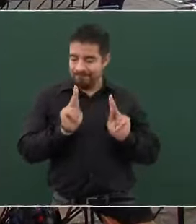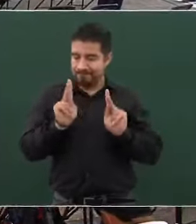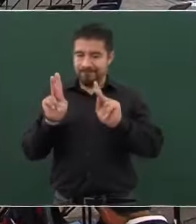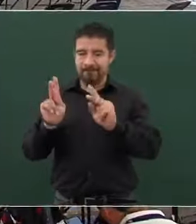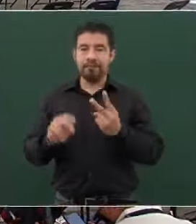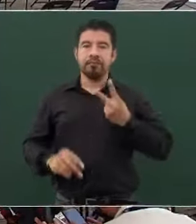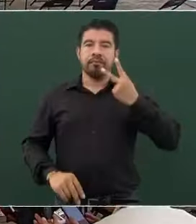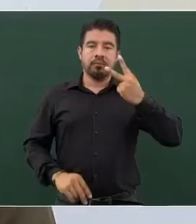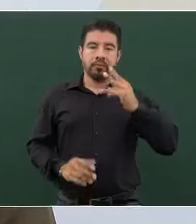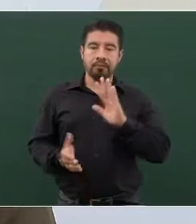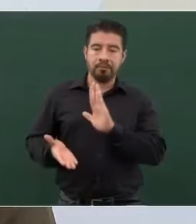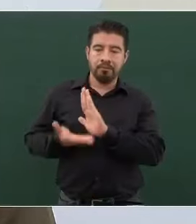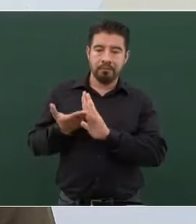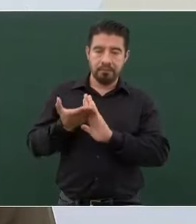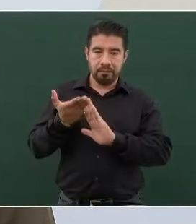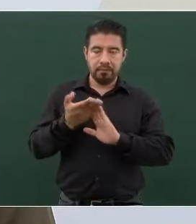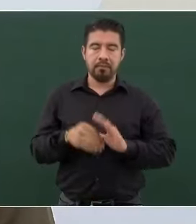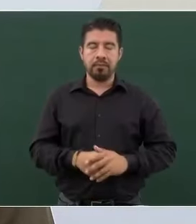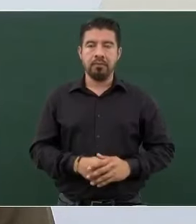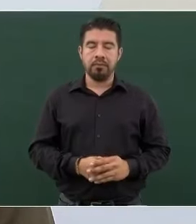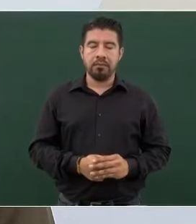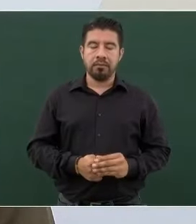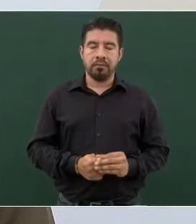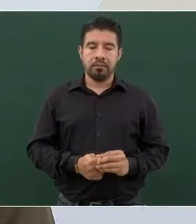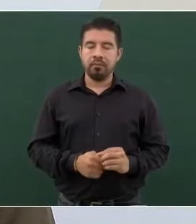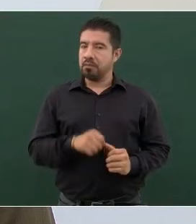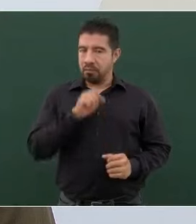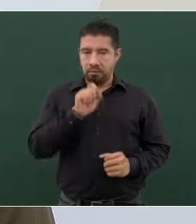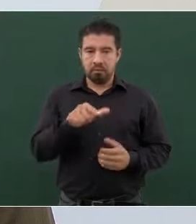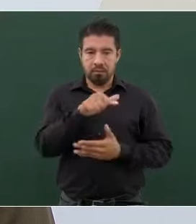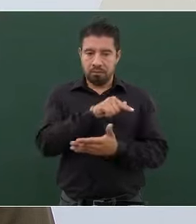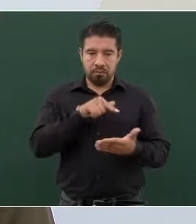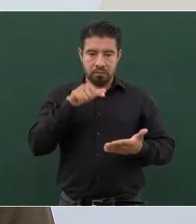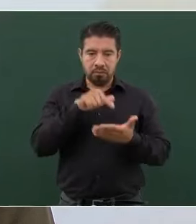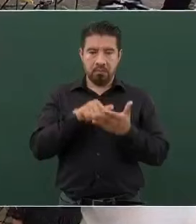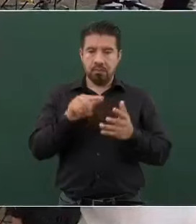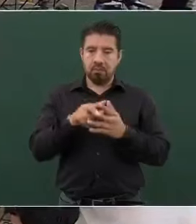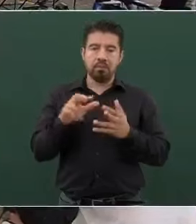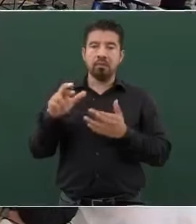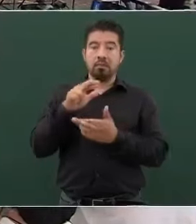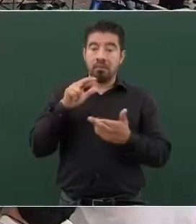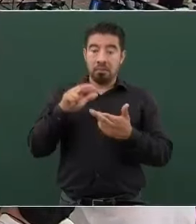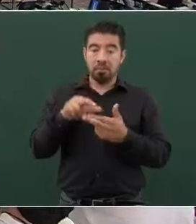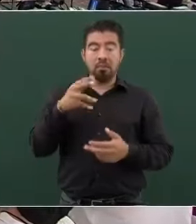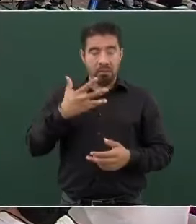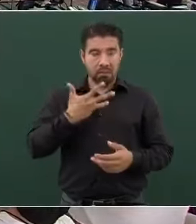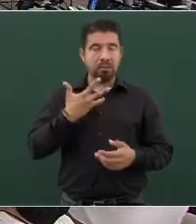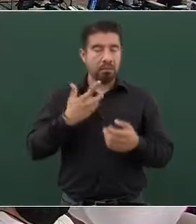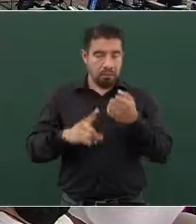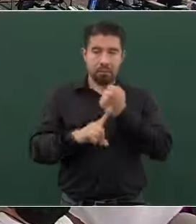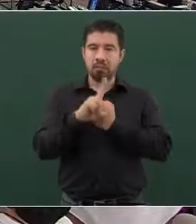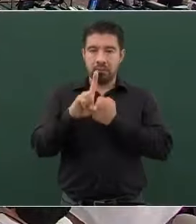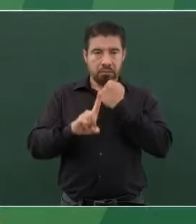en esa misma región. Hemos tenido problemas incluso